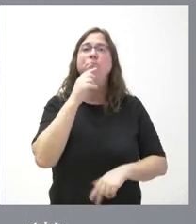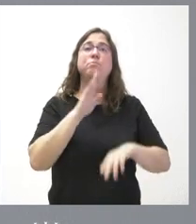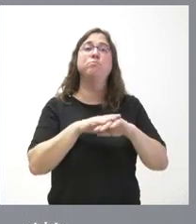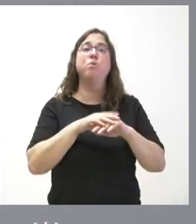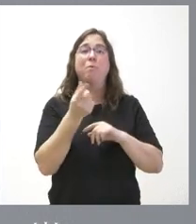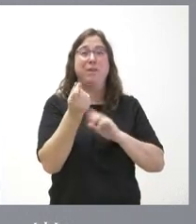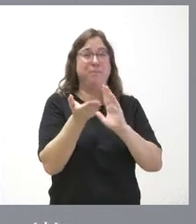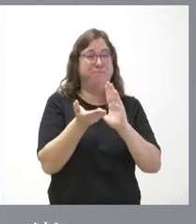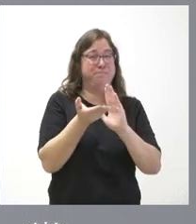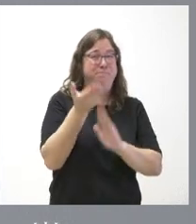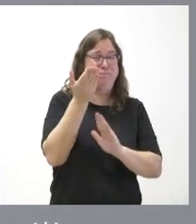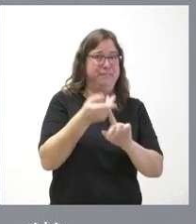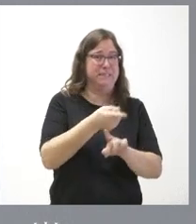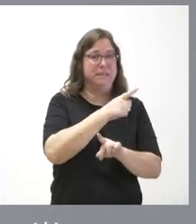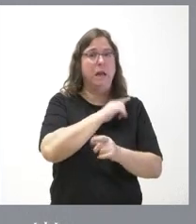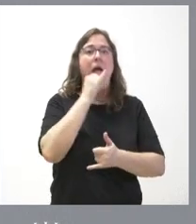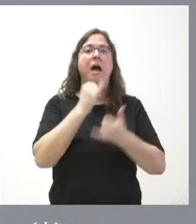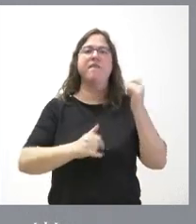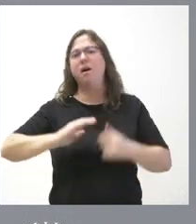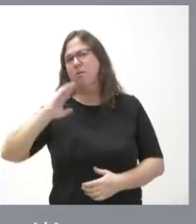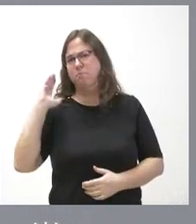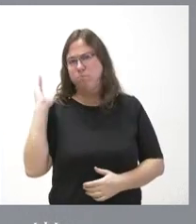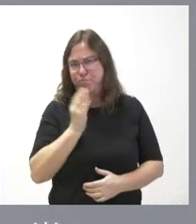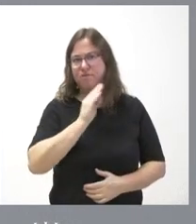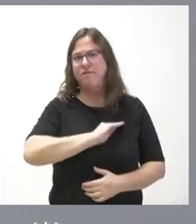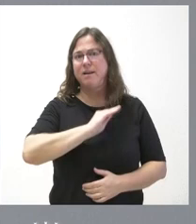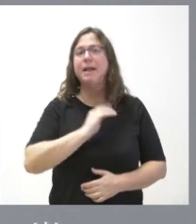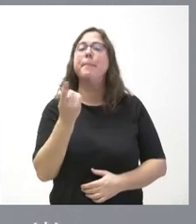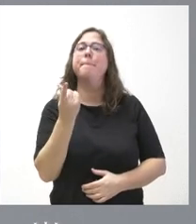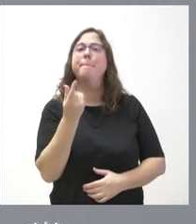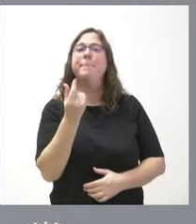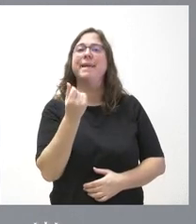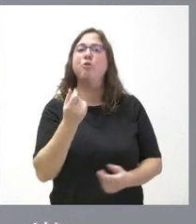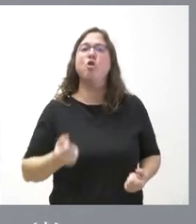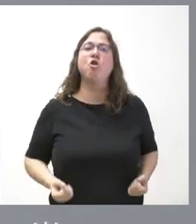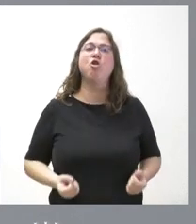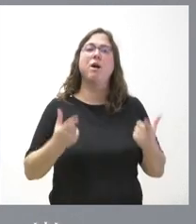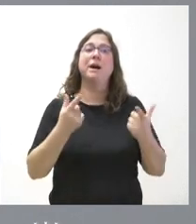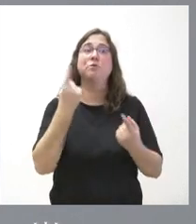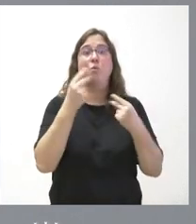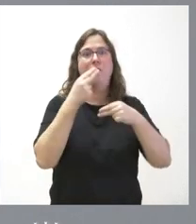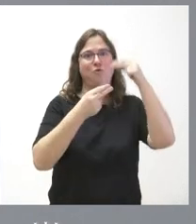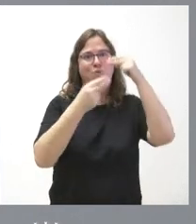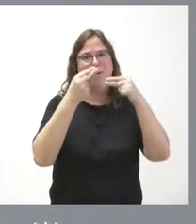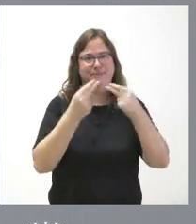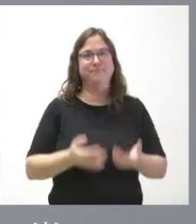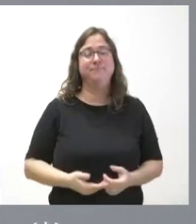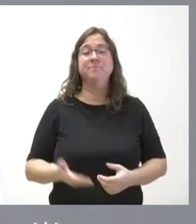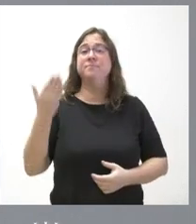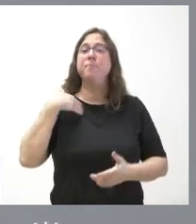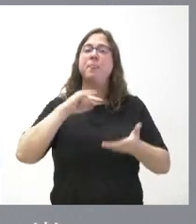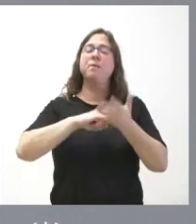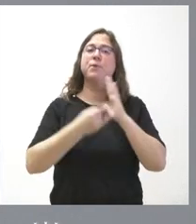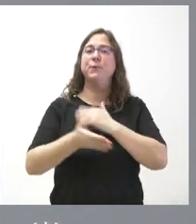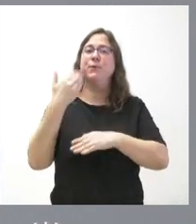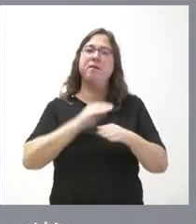inflación de una forma tan relevante ha tenido un impacto muy considerable sobre el precio y coste de la realización de algunas obras aquellos proyectos